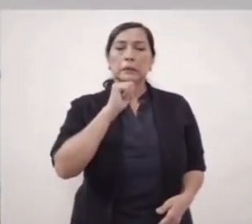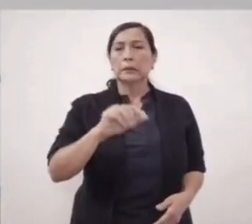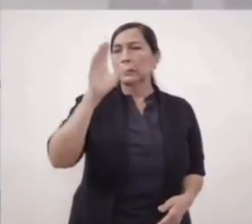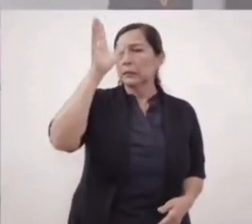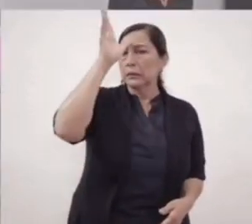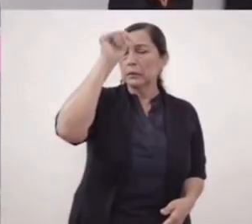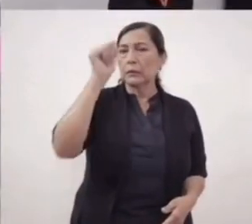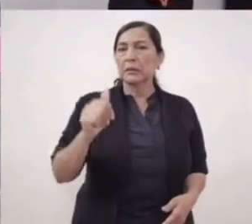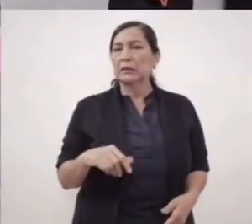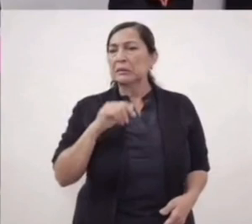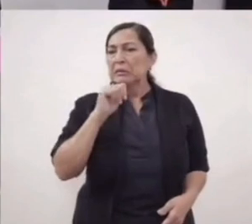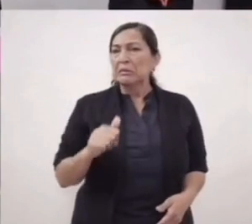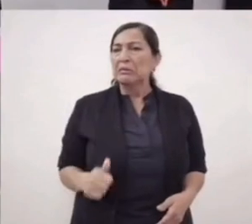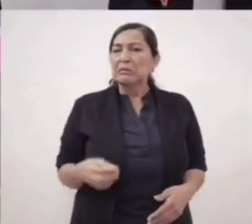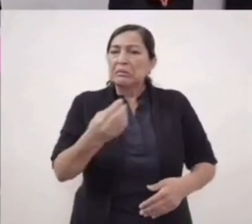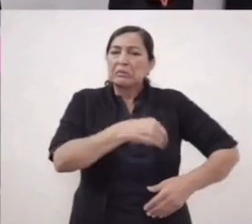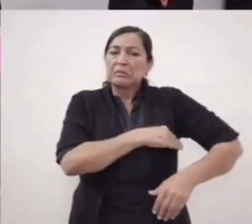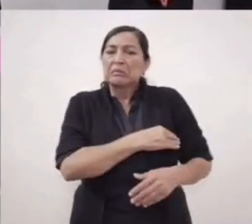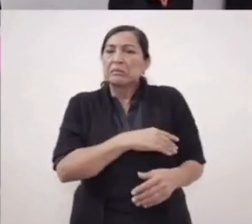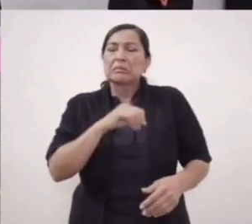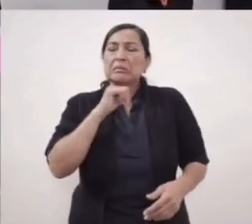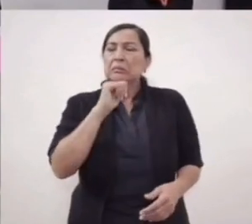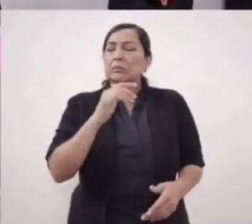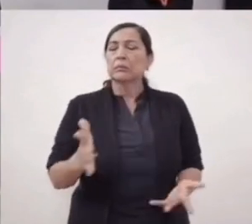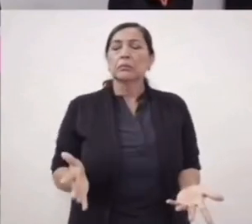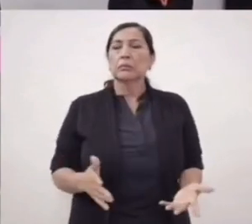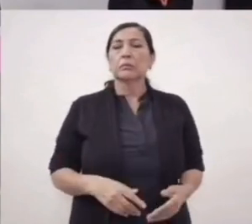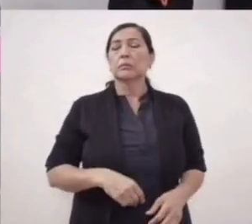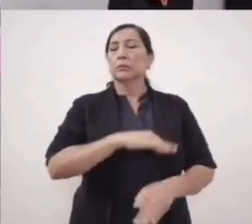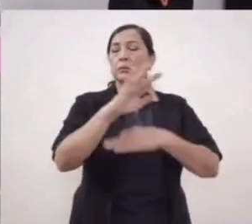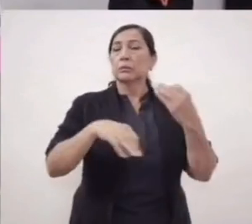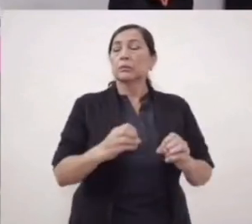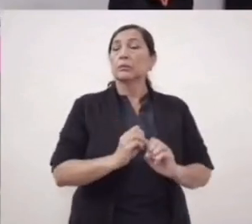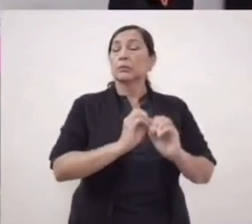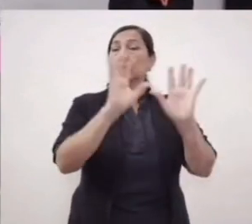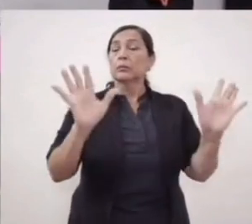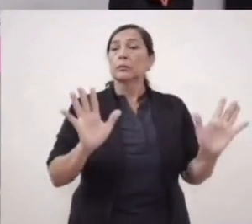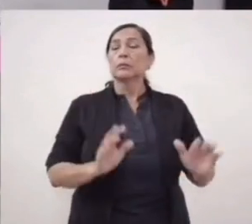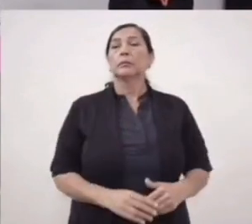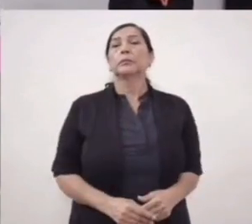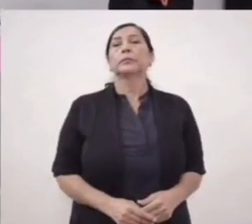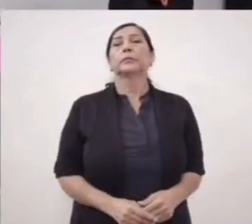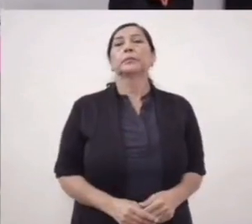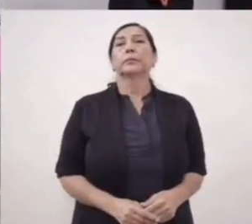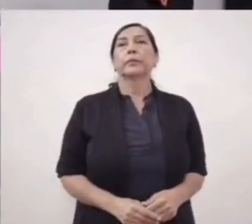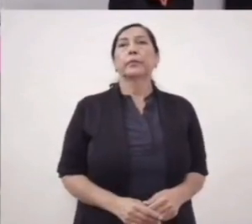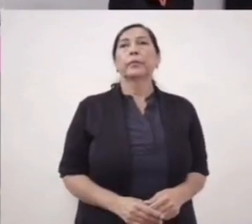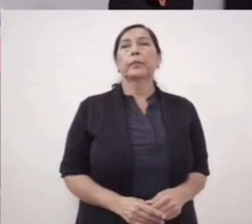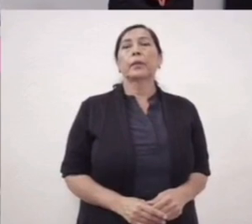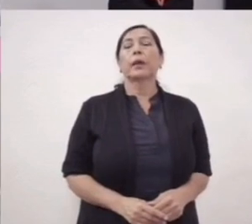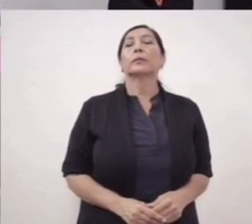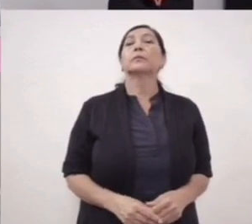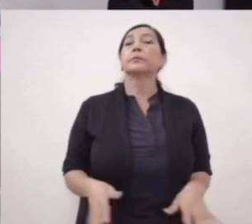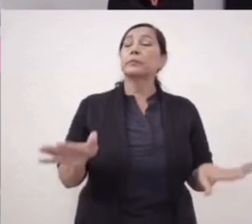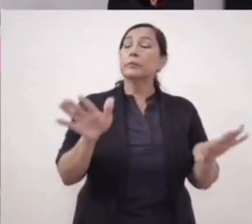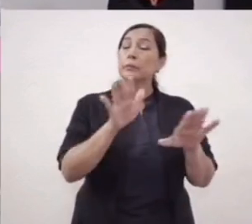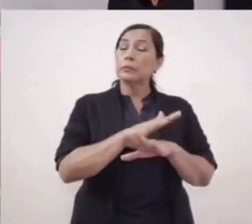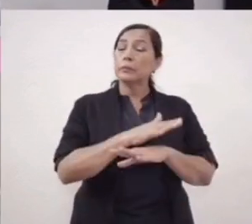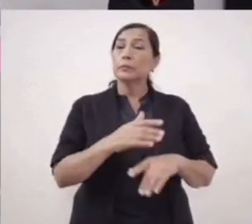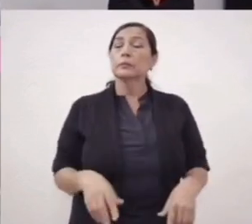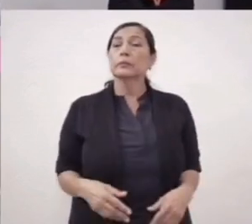debajo de la mesa con ninguna asociación delictuosa. Al contrario,